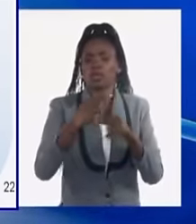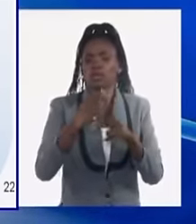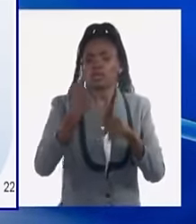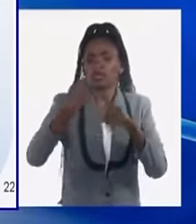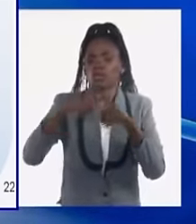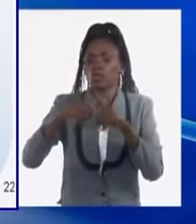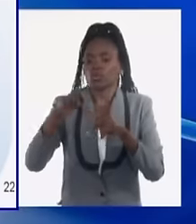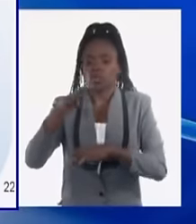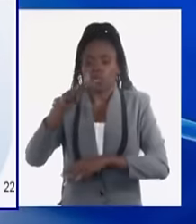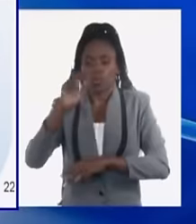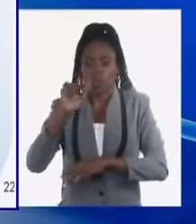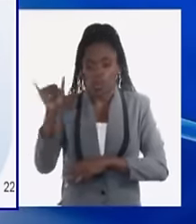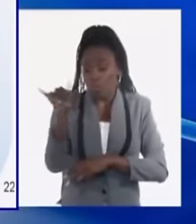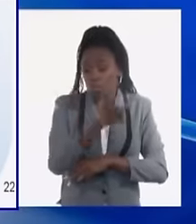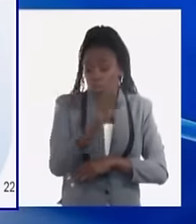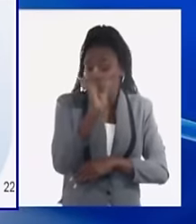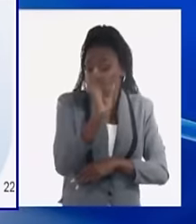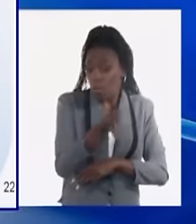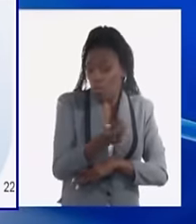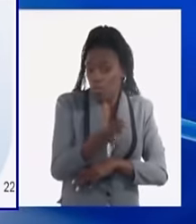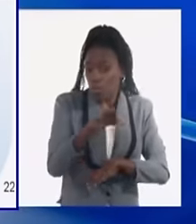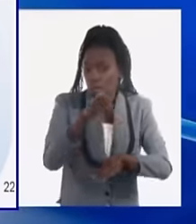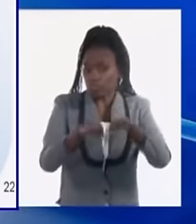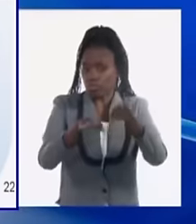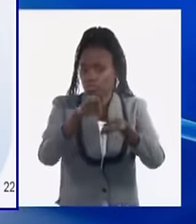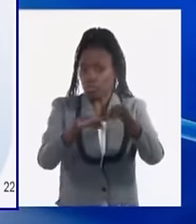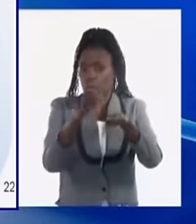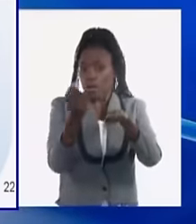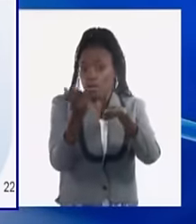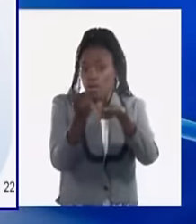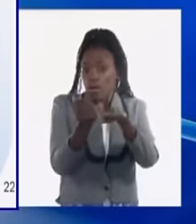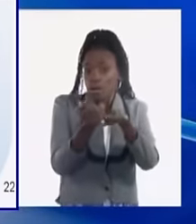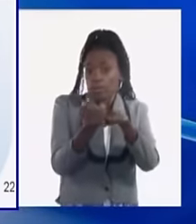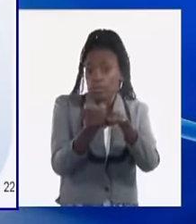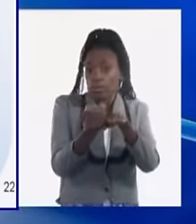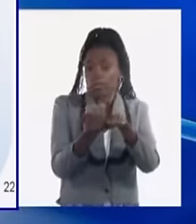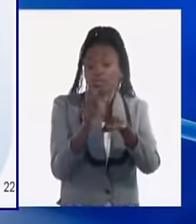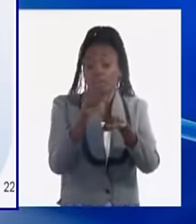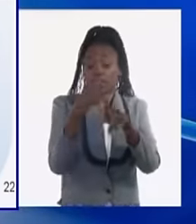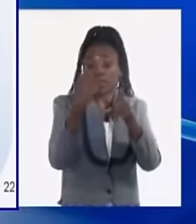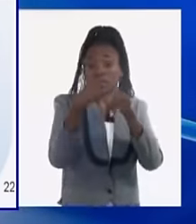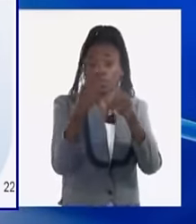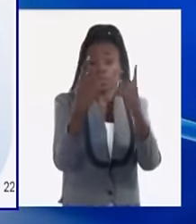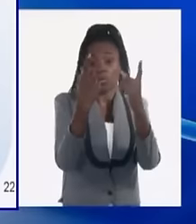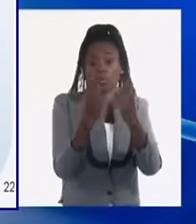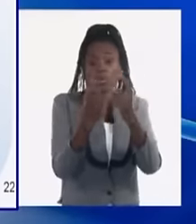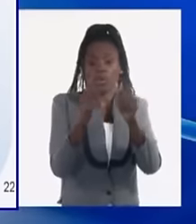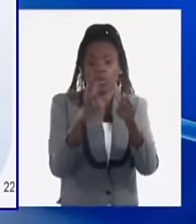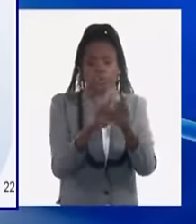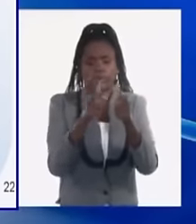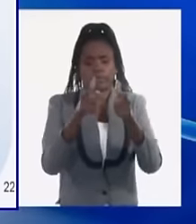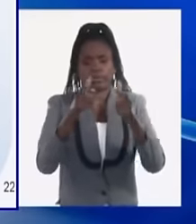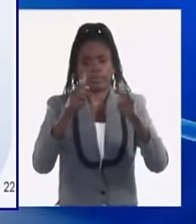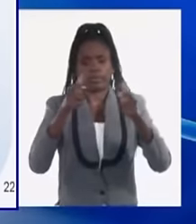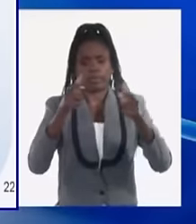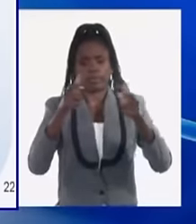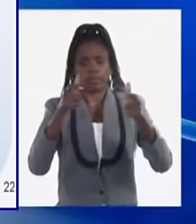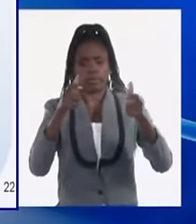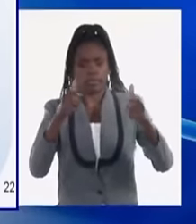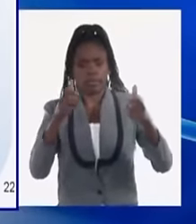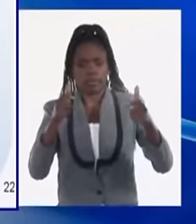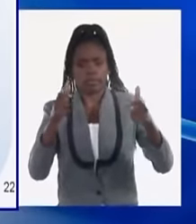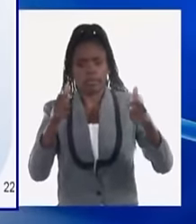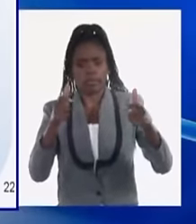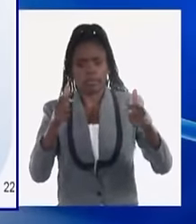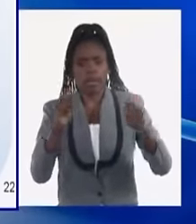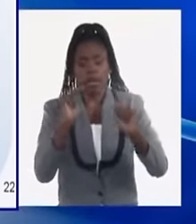Pero también esta estabilización macroeconómica es una condición necesaria para el crecimiento, supone un cambio